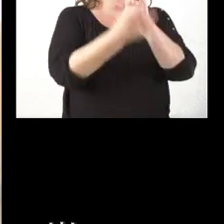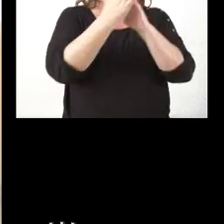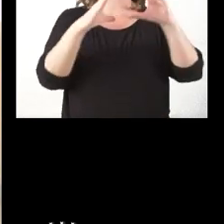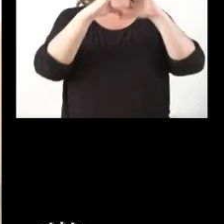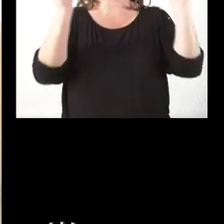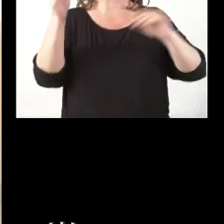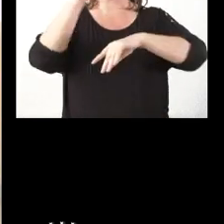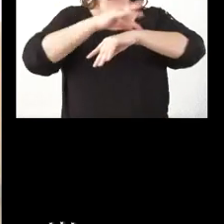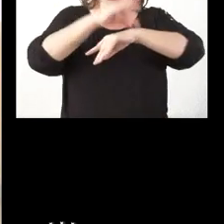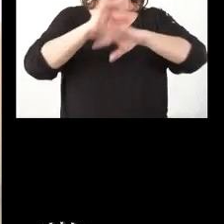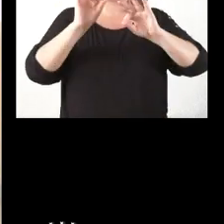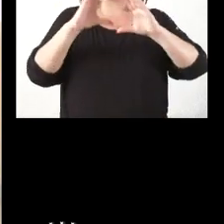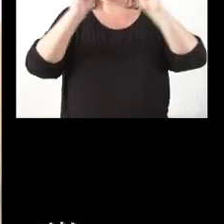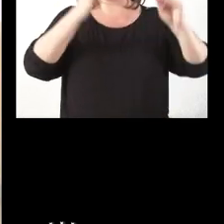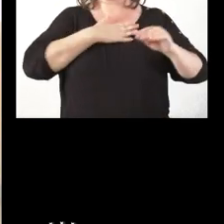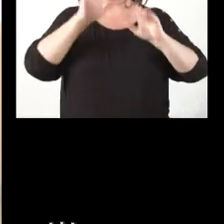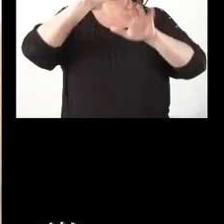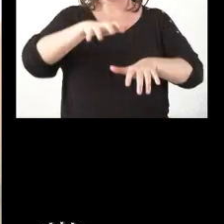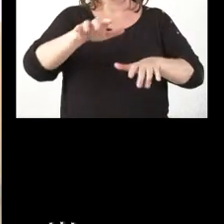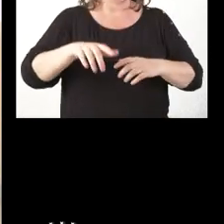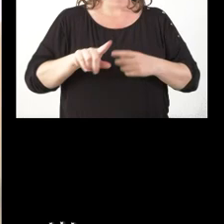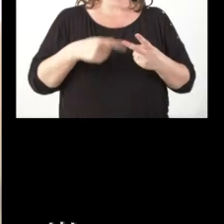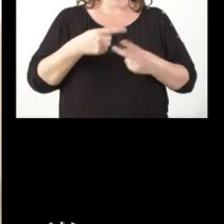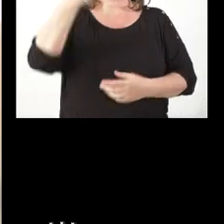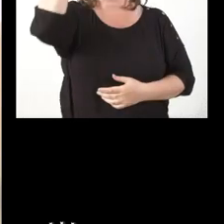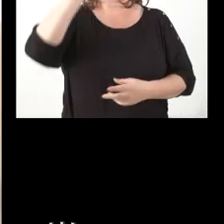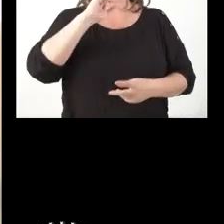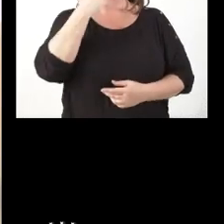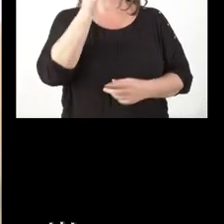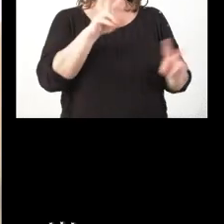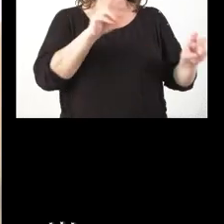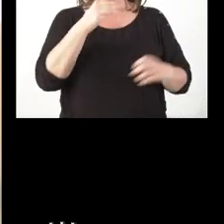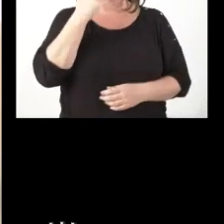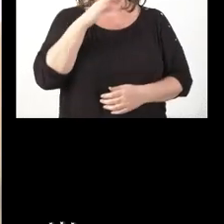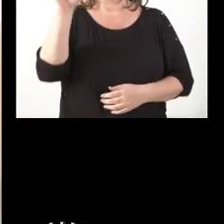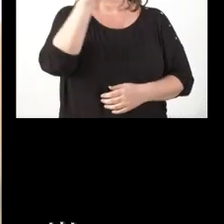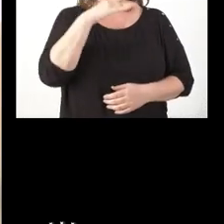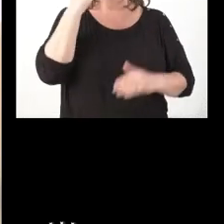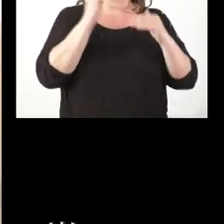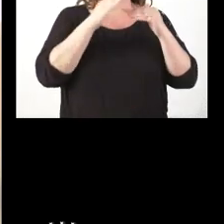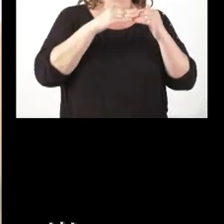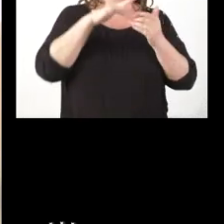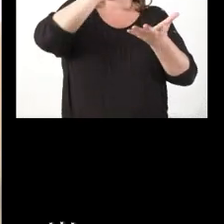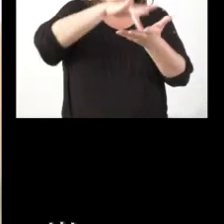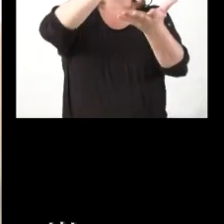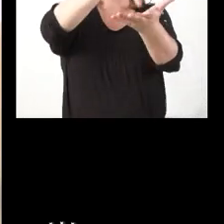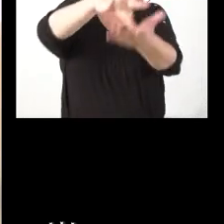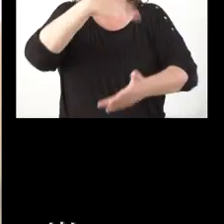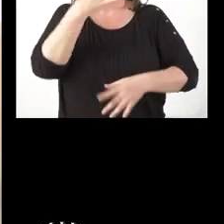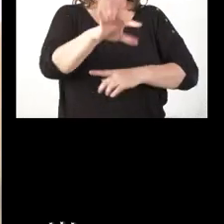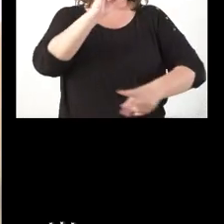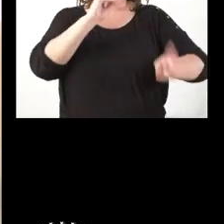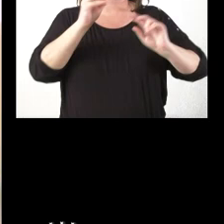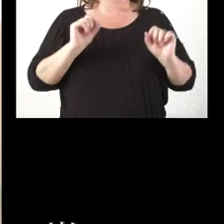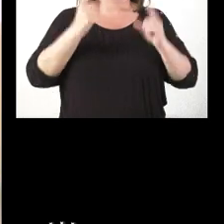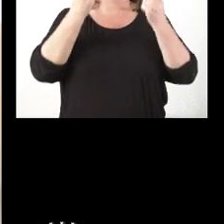medicina para la Universidad de León. Sabes si hay alguna novedad o al menos algún calendario para la toma de decisión definitiva